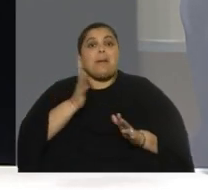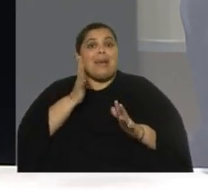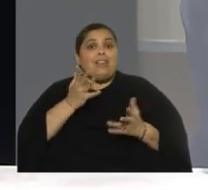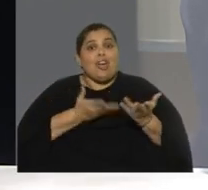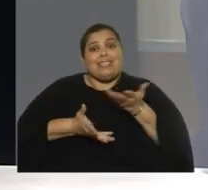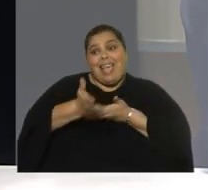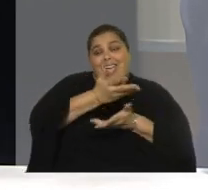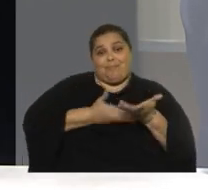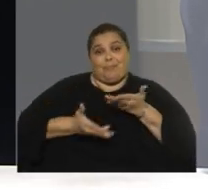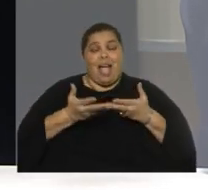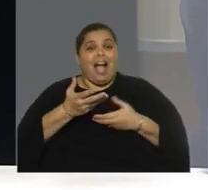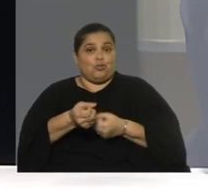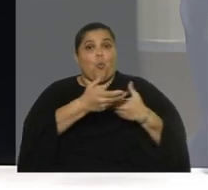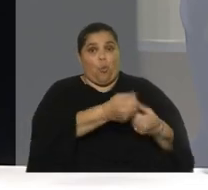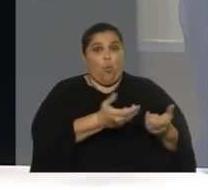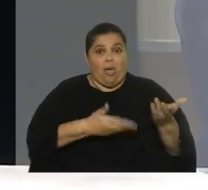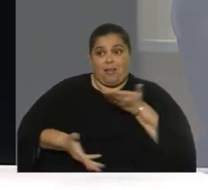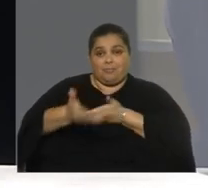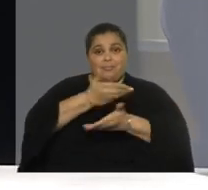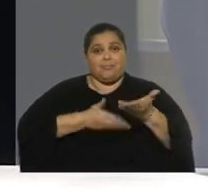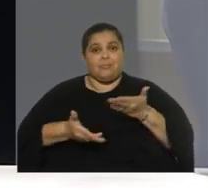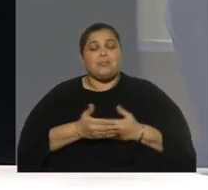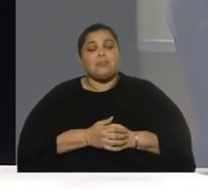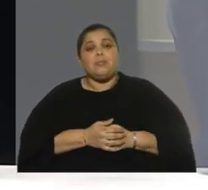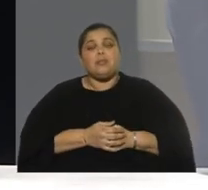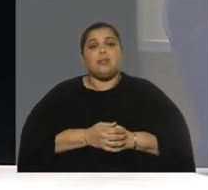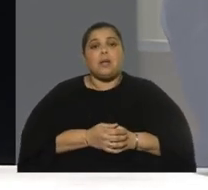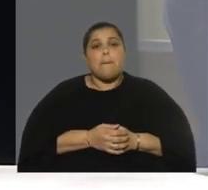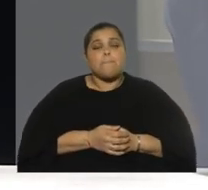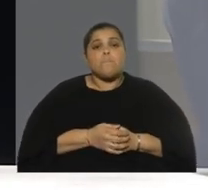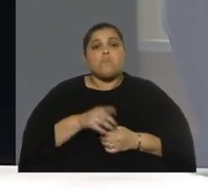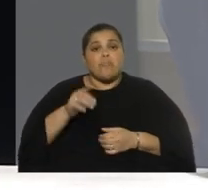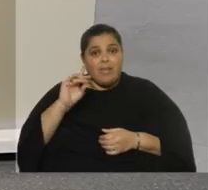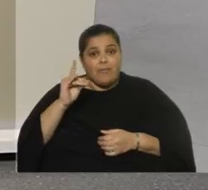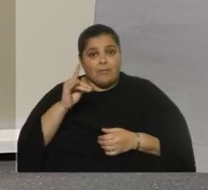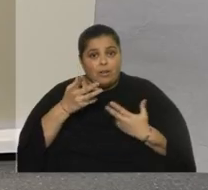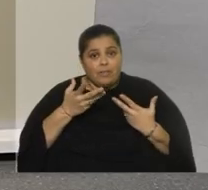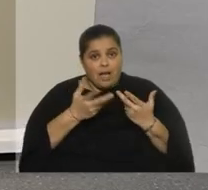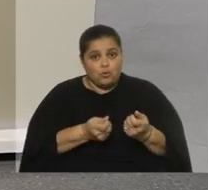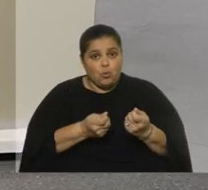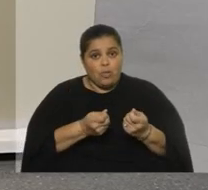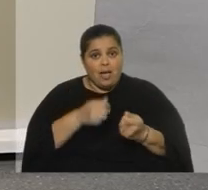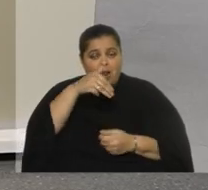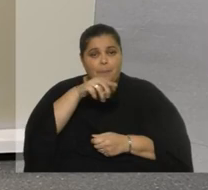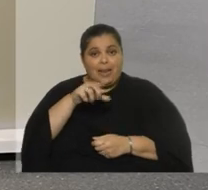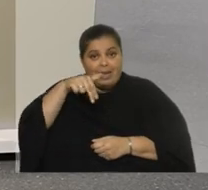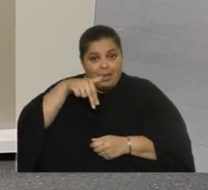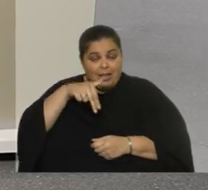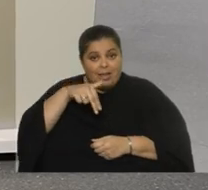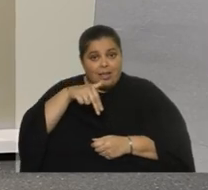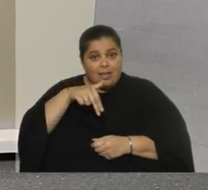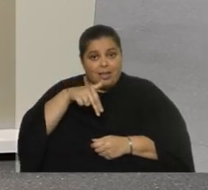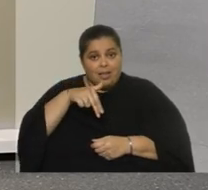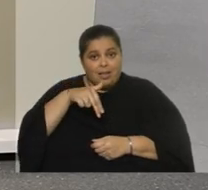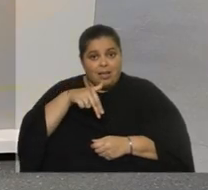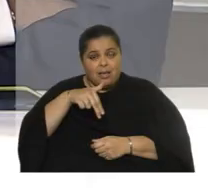sí lo que el Uruguay no tiene pero dice que Bolivia ayuda al MLN y al Partido Comunista y que es un narcoestado